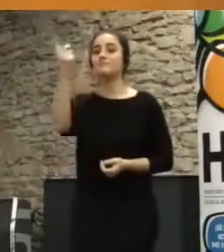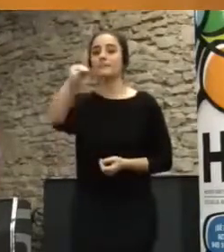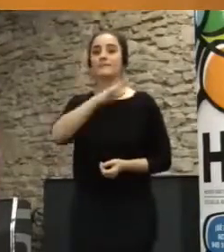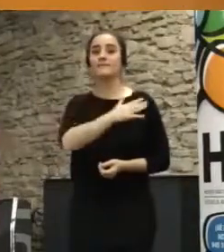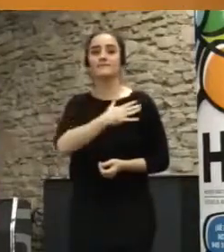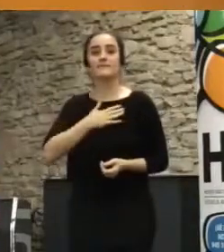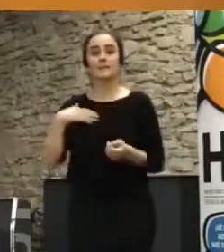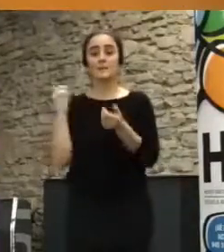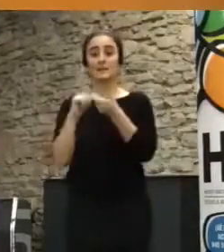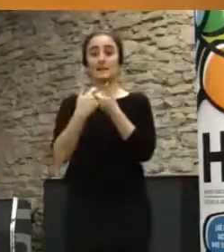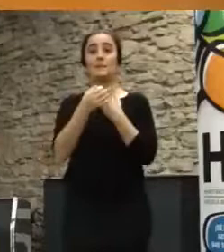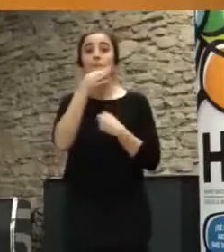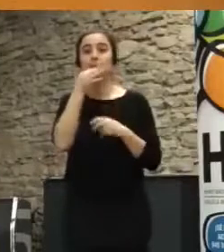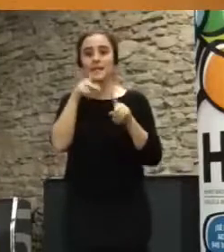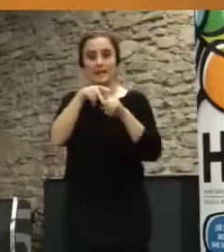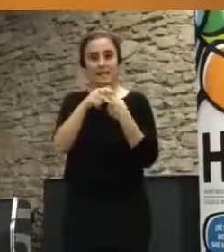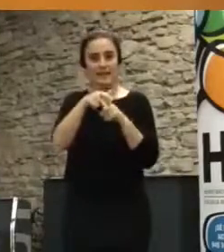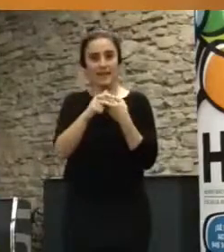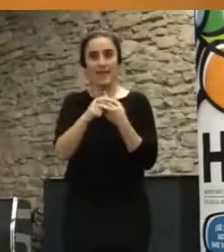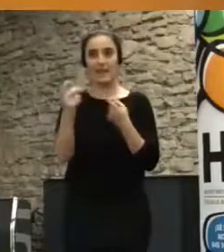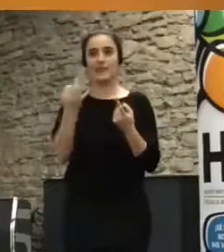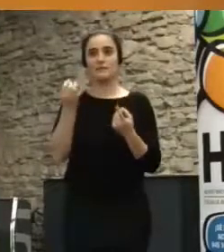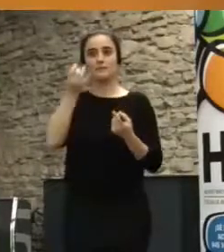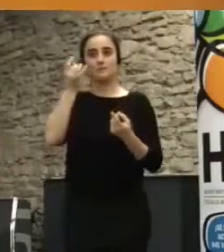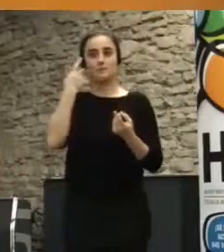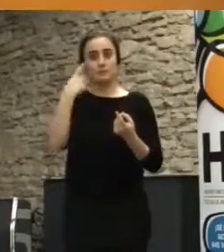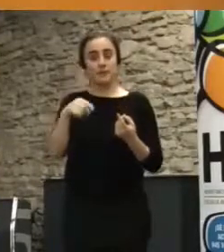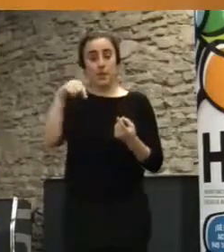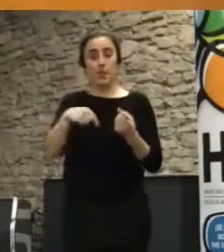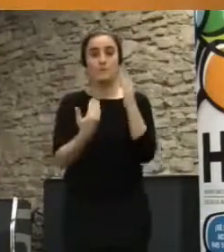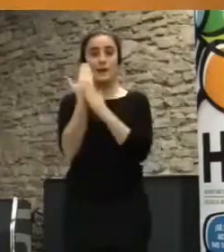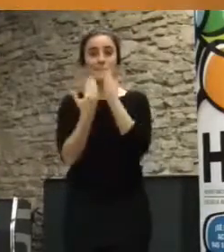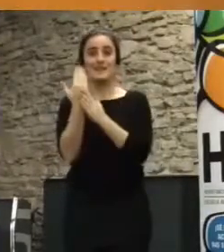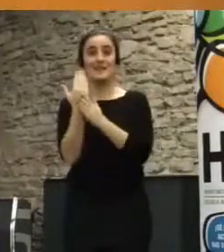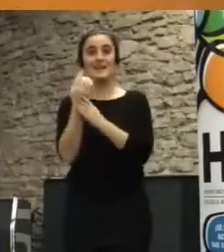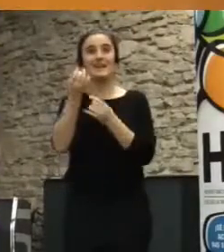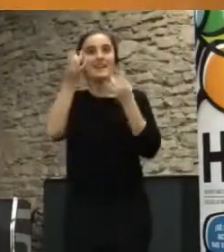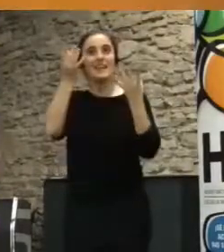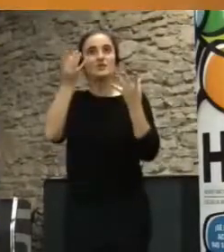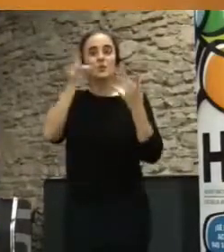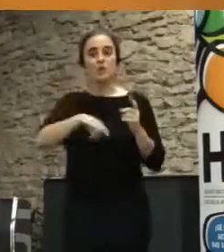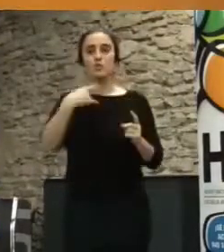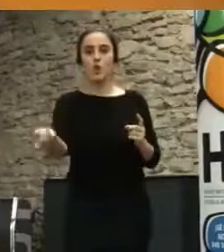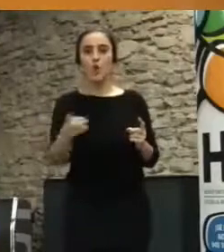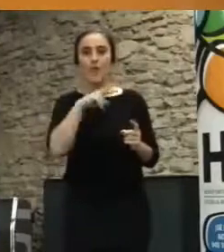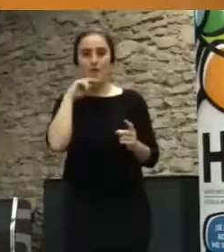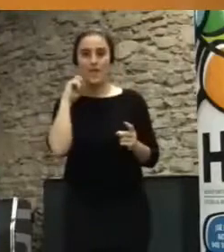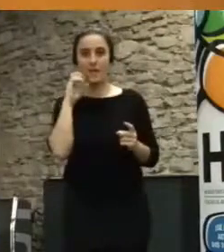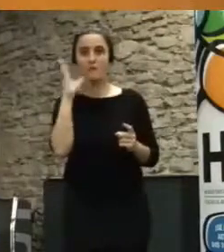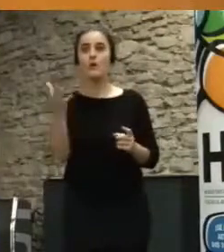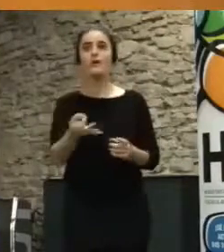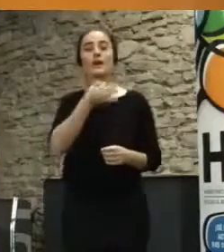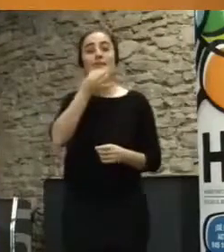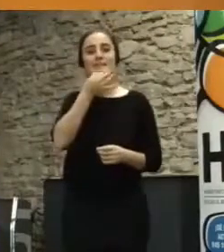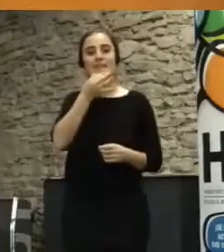por cierto, en el taller de la tarde, sepan que las ideas que escucharemos aquí esta mañana valen el doble, porque les van a servir